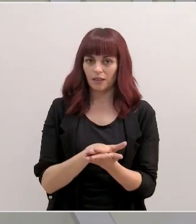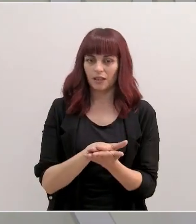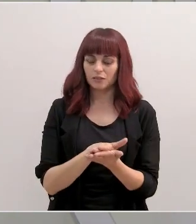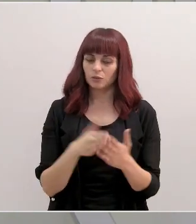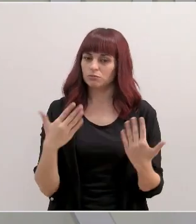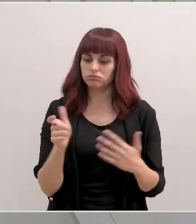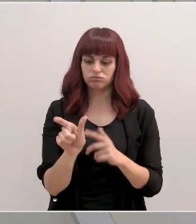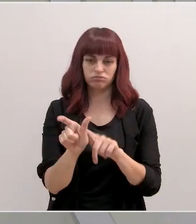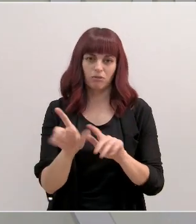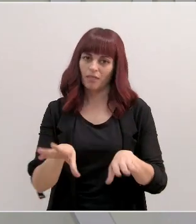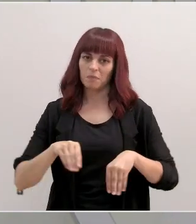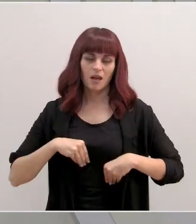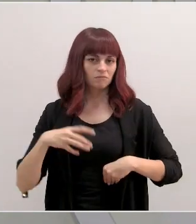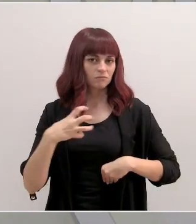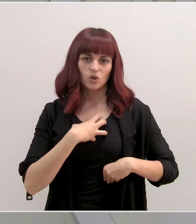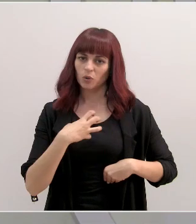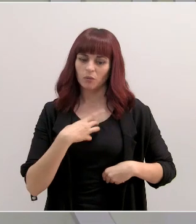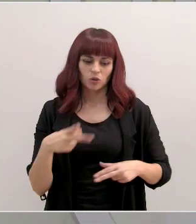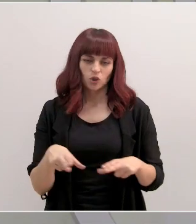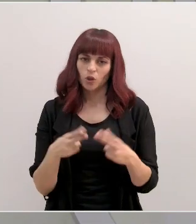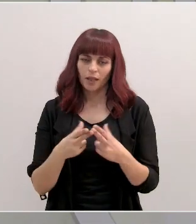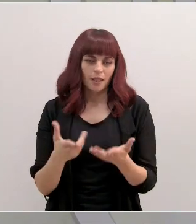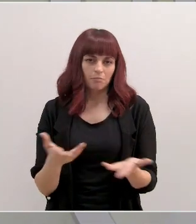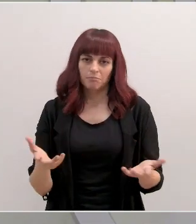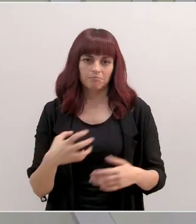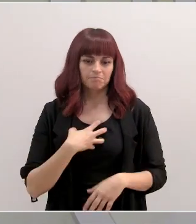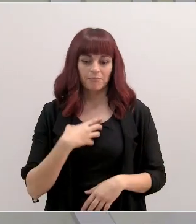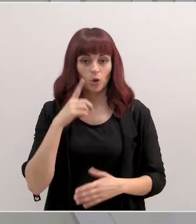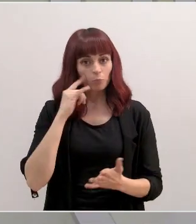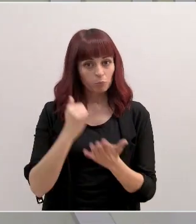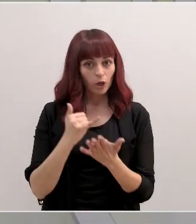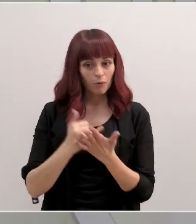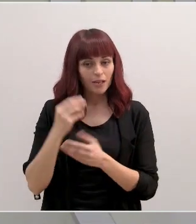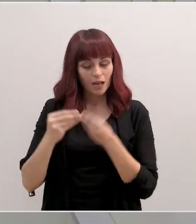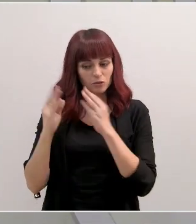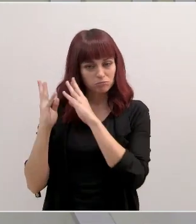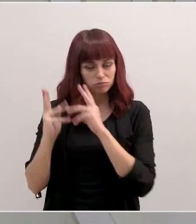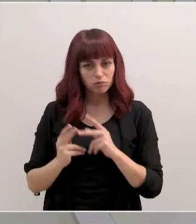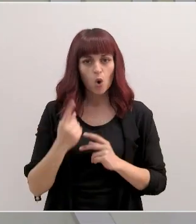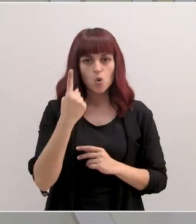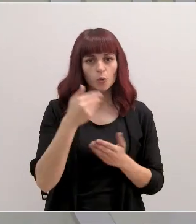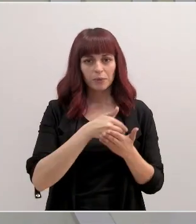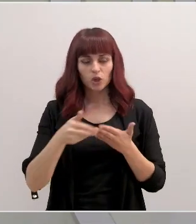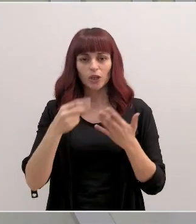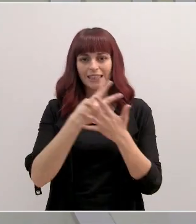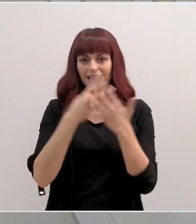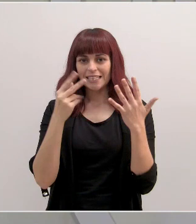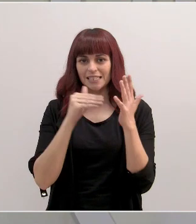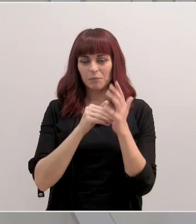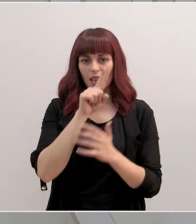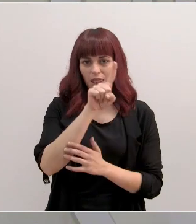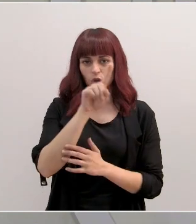cifra inasumible para cualquier sociedad. El número de pruebas realizadas ascendía a un total de 1.017